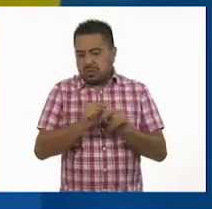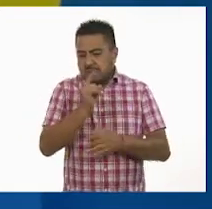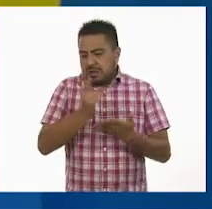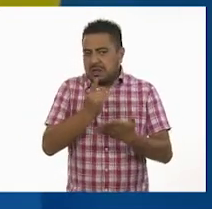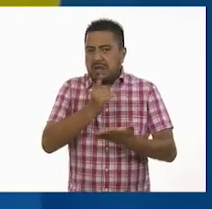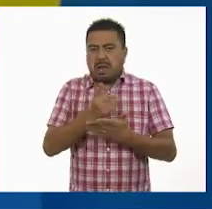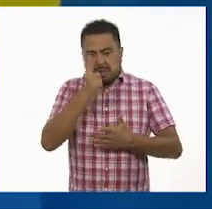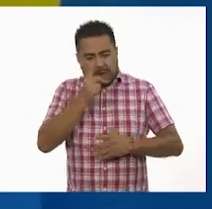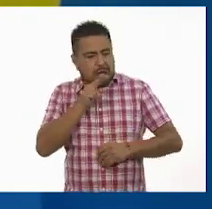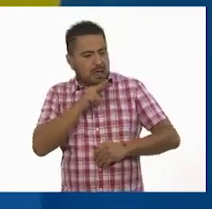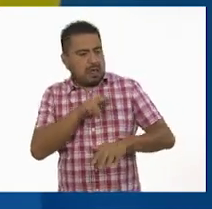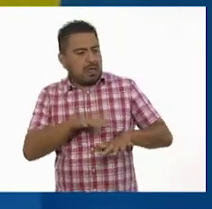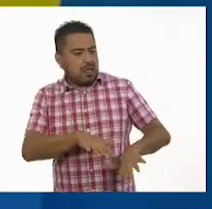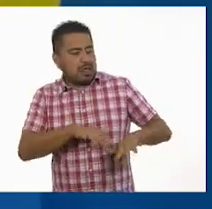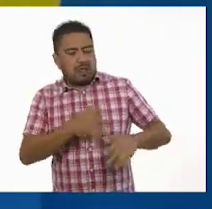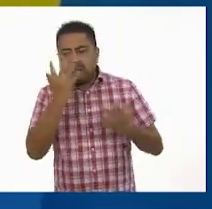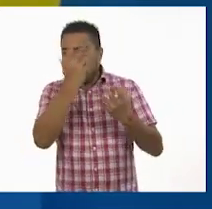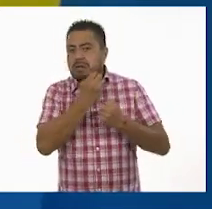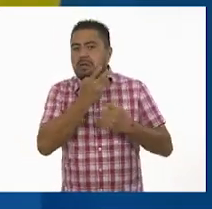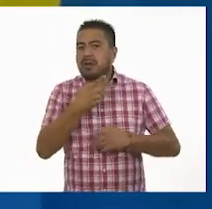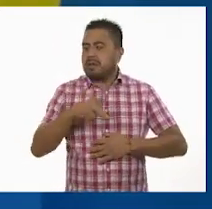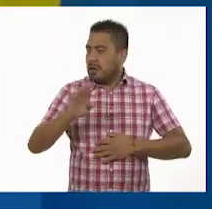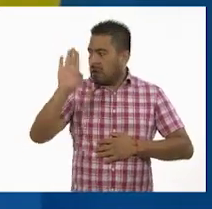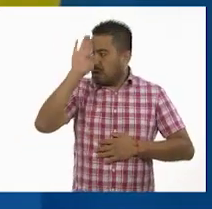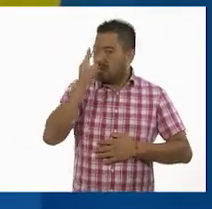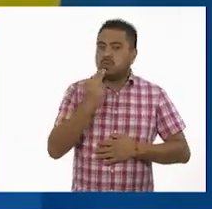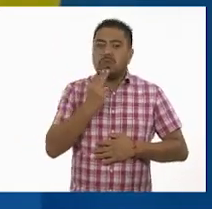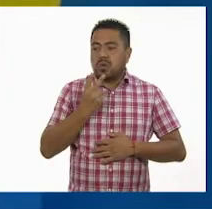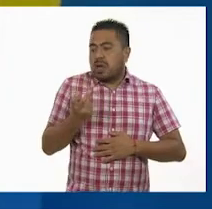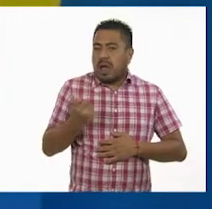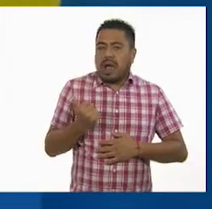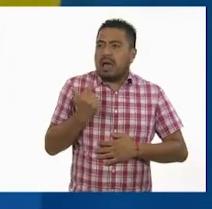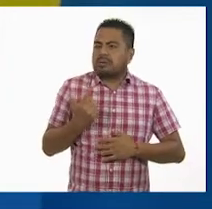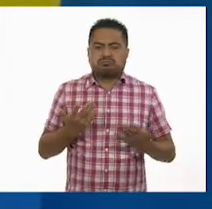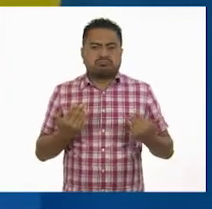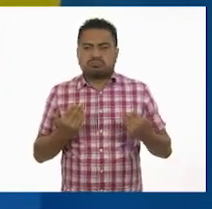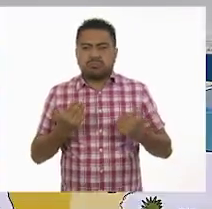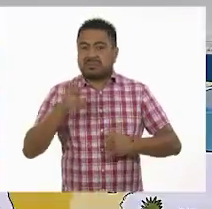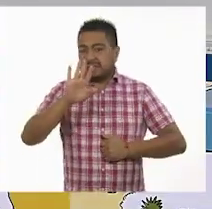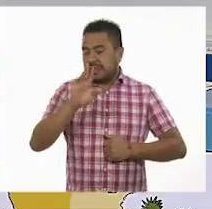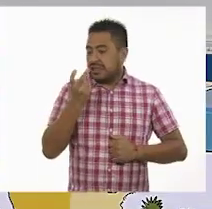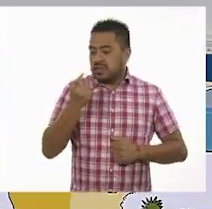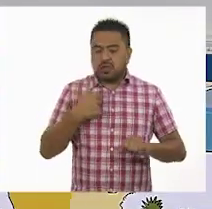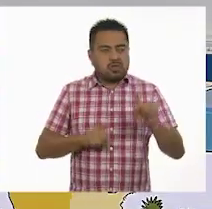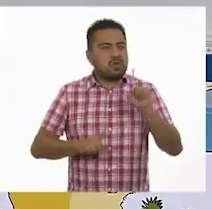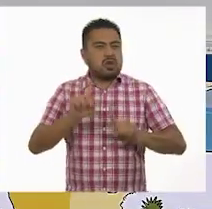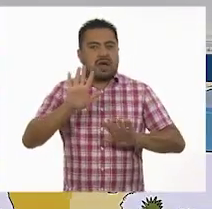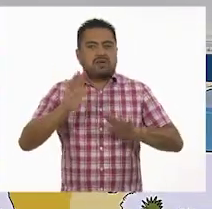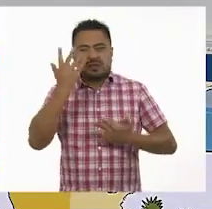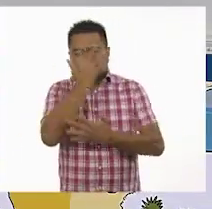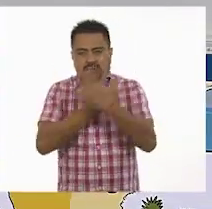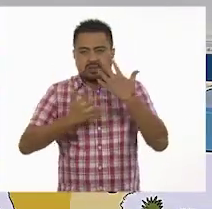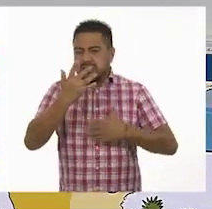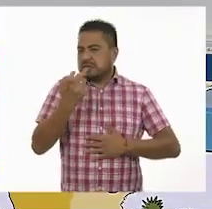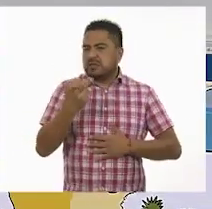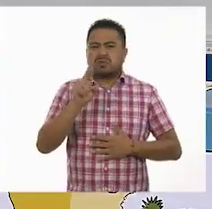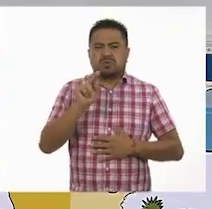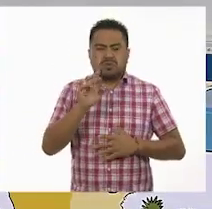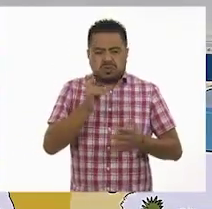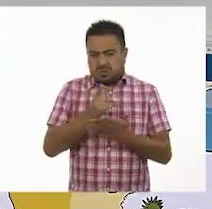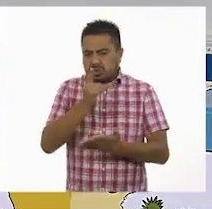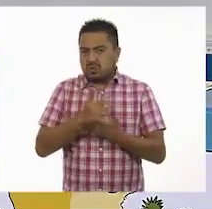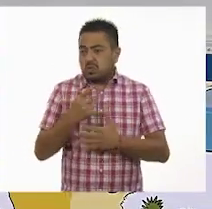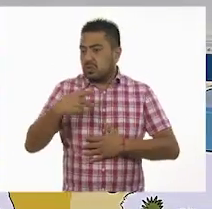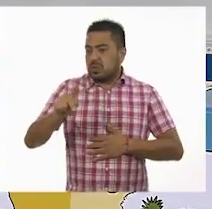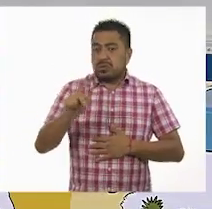que se viera bonito, pero no pensé que tuvieran una utilidad así. Ah, pues esa duda y a veces esa confusión tampoco es solamente